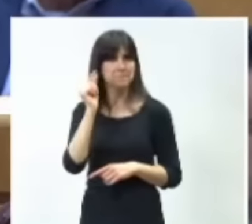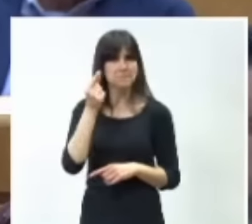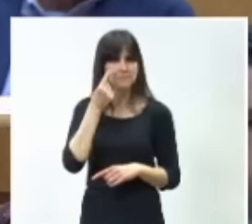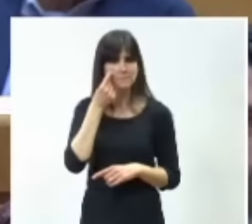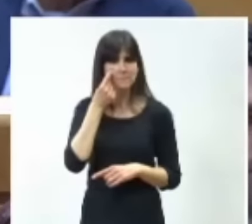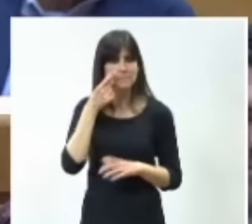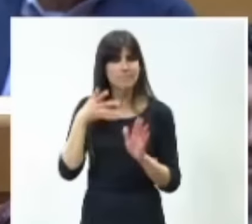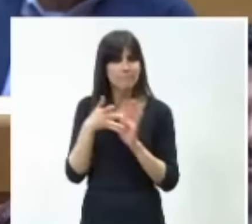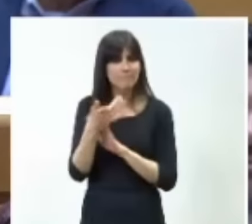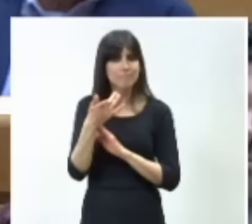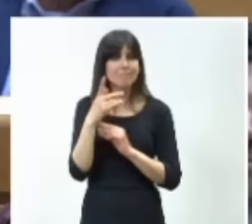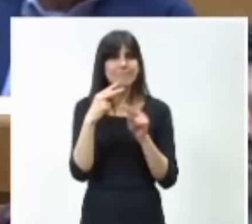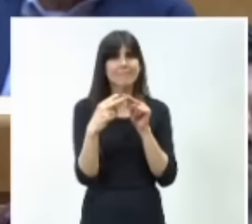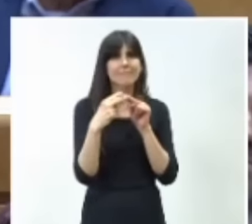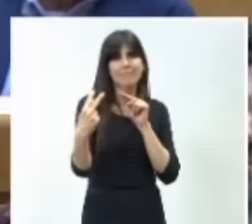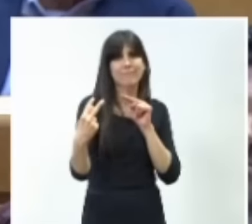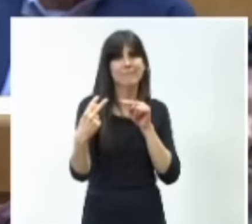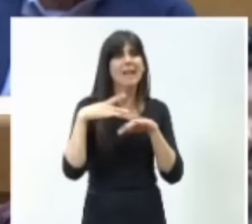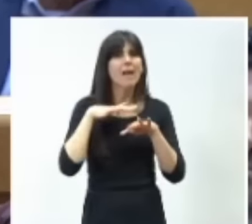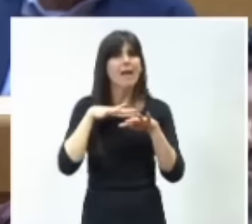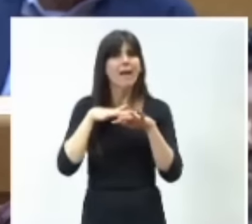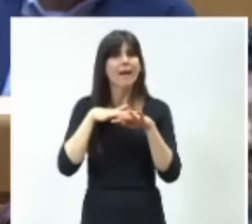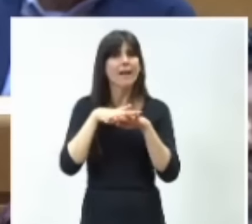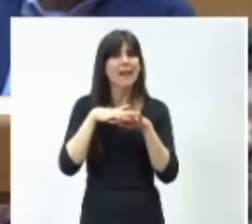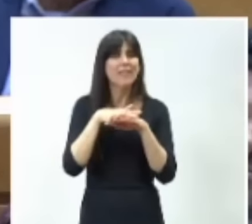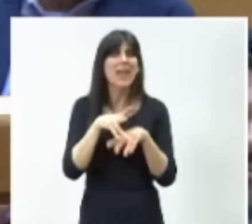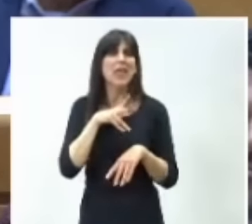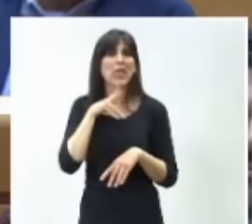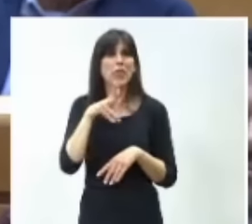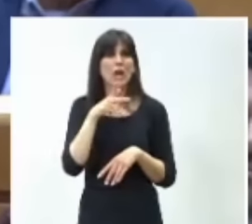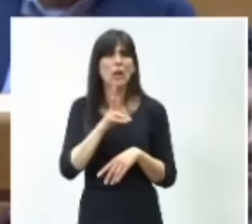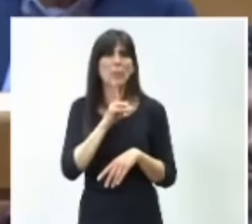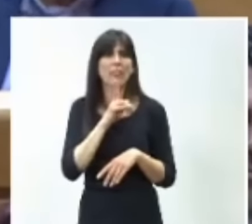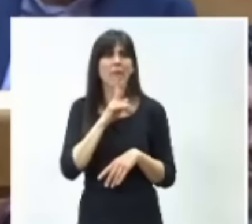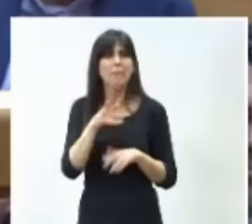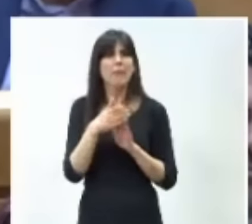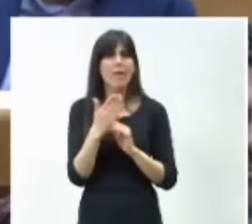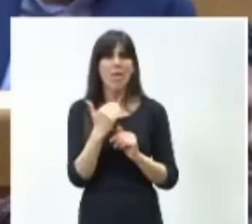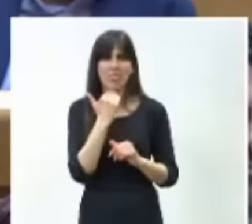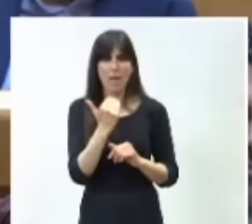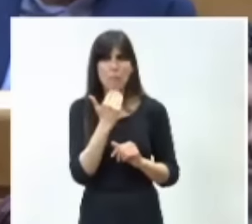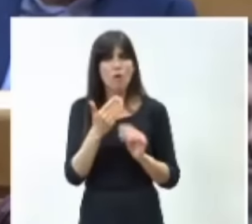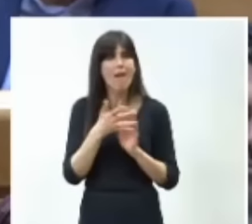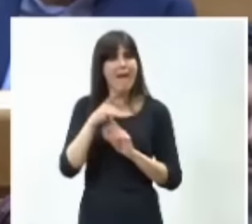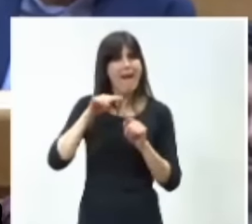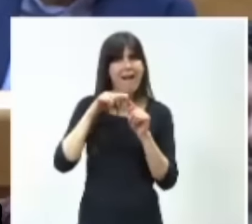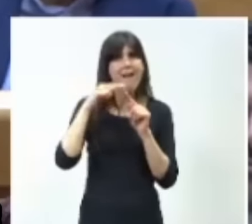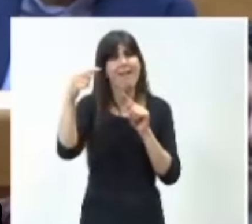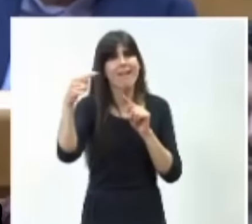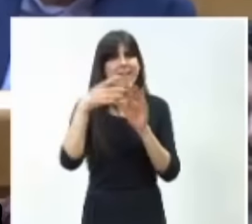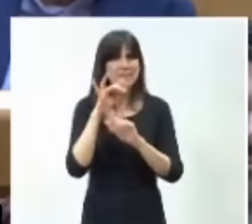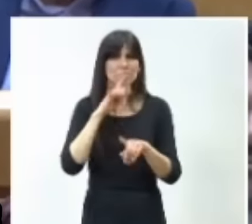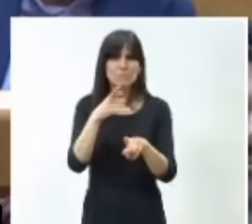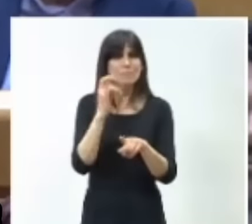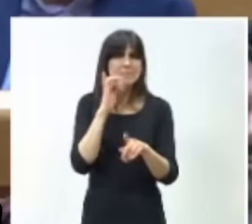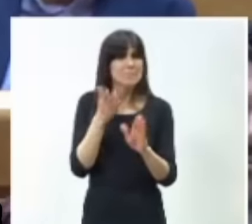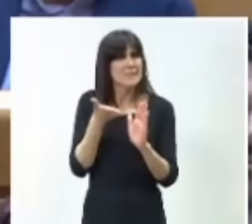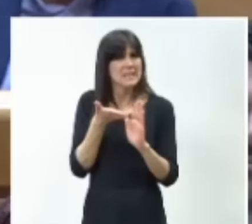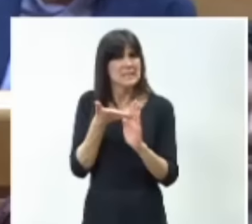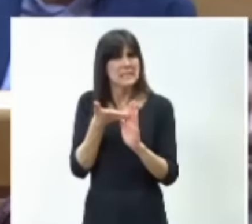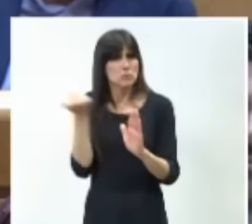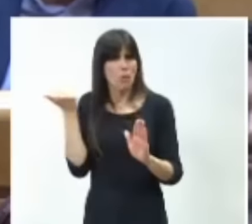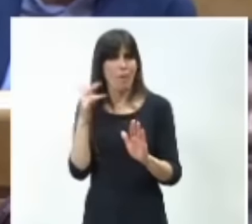que utiliza Mora de la red Hidrógeno Verde era el único proyecto español excluido de la última convocatoria